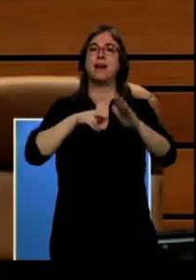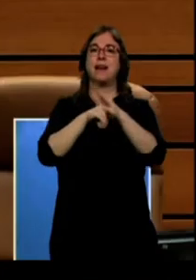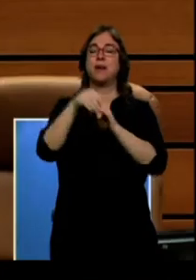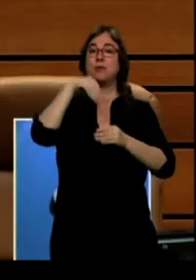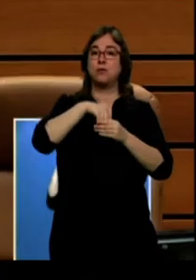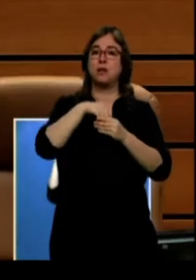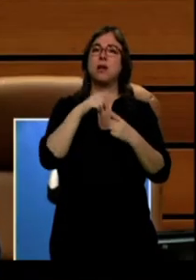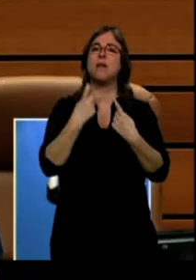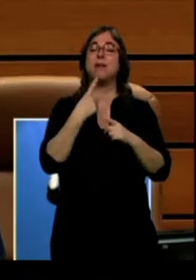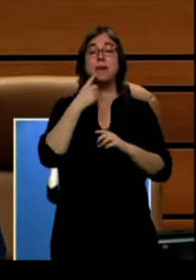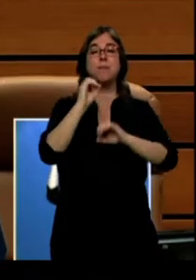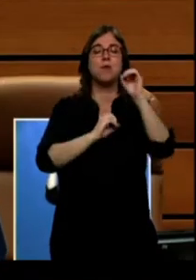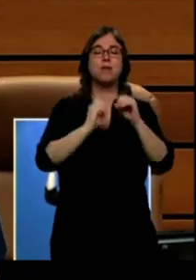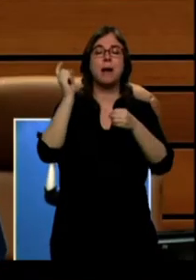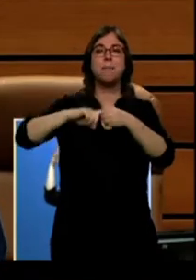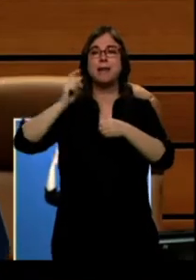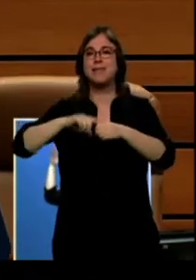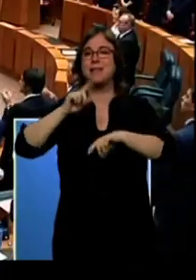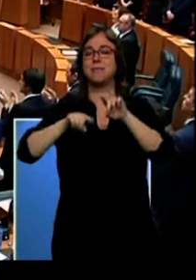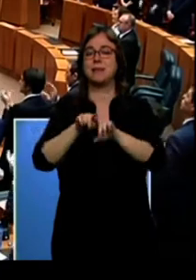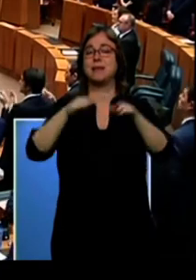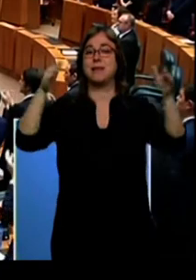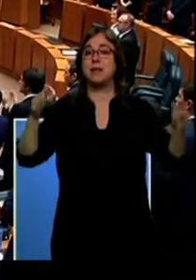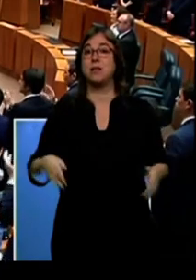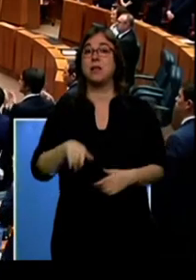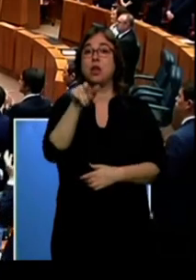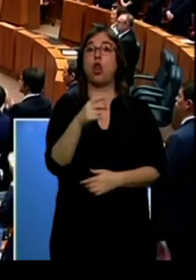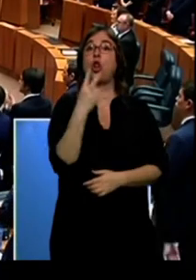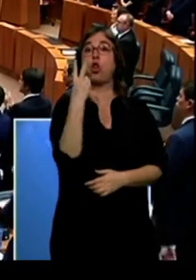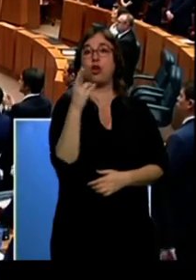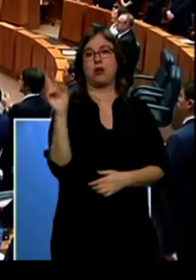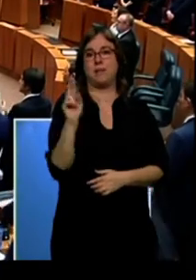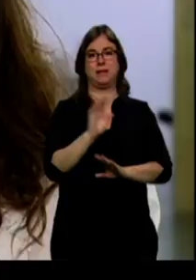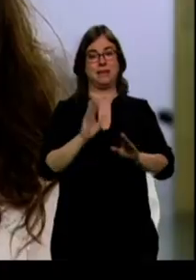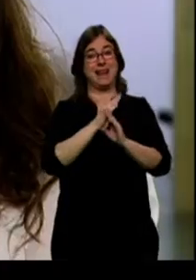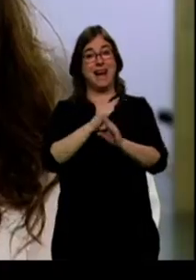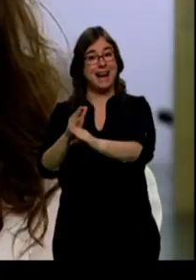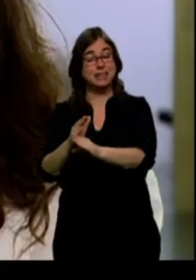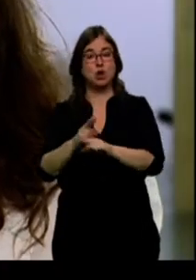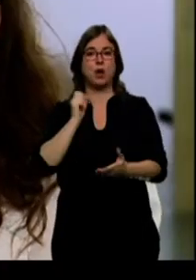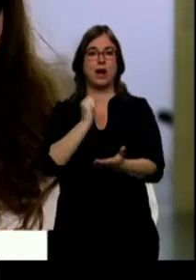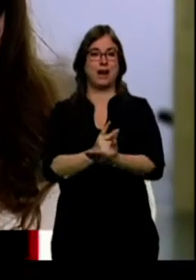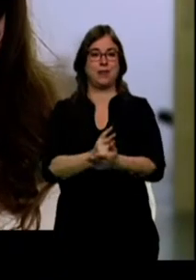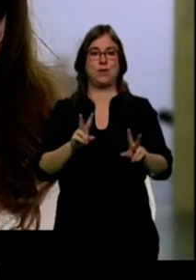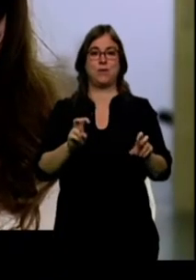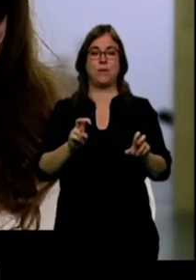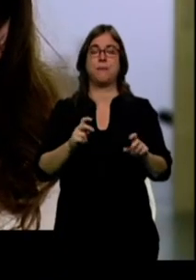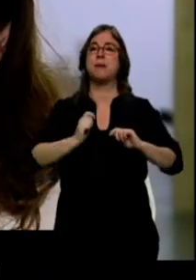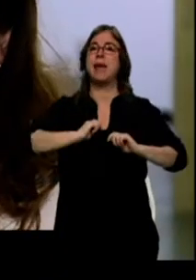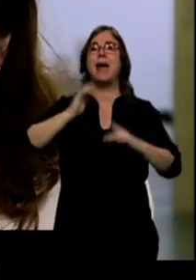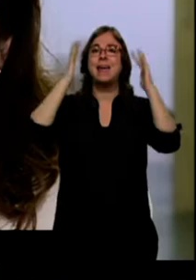participación que les conceda la Mesa donde solo dos miembros repiten. Para el resto es un reto nuevo. Una ilusión tremenda por